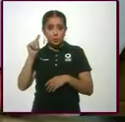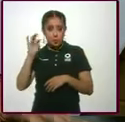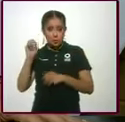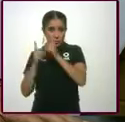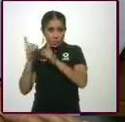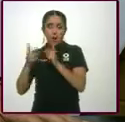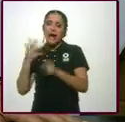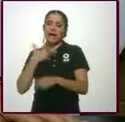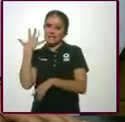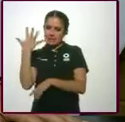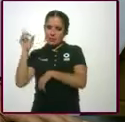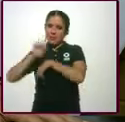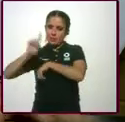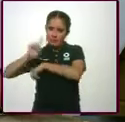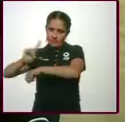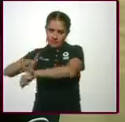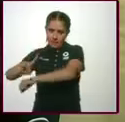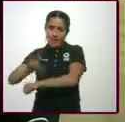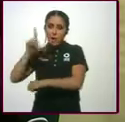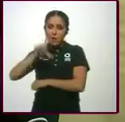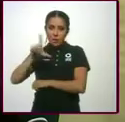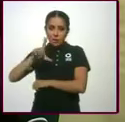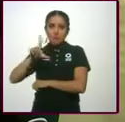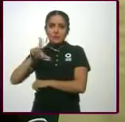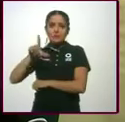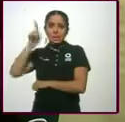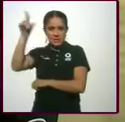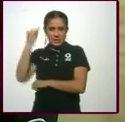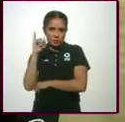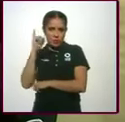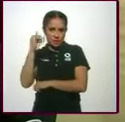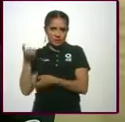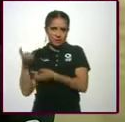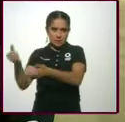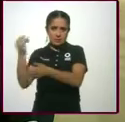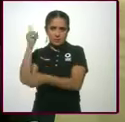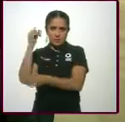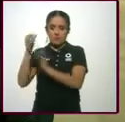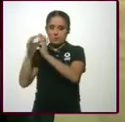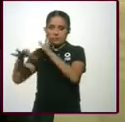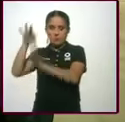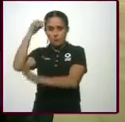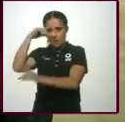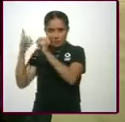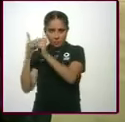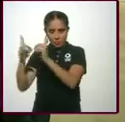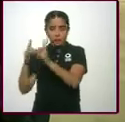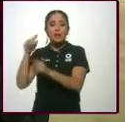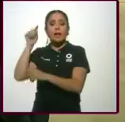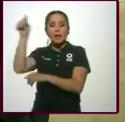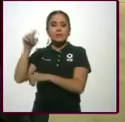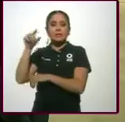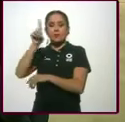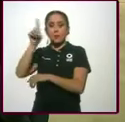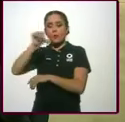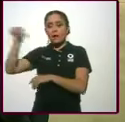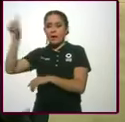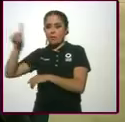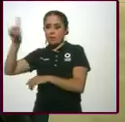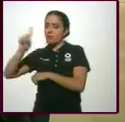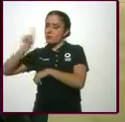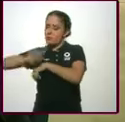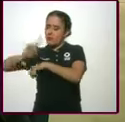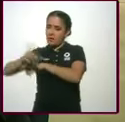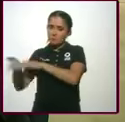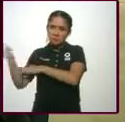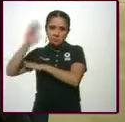sorteos diarios. ¿Que estamos hablando de insurgentes? Sí, de insurgentes. Sí. De lunes, de domingo a domingo. Todos los días